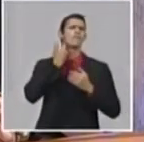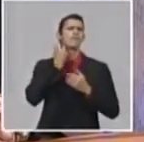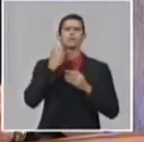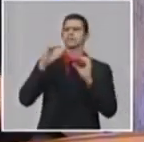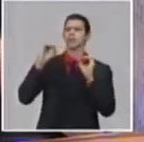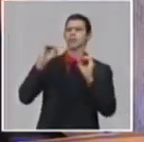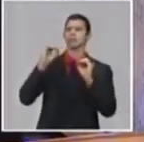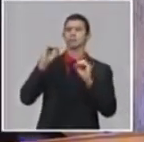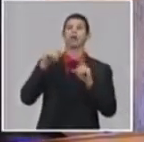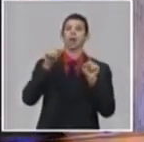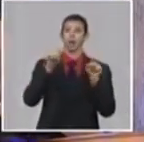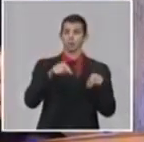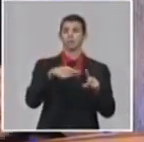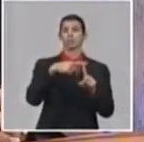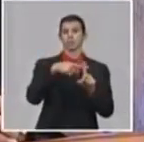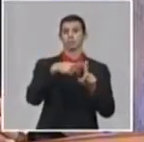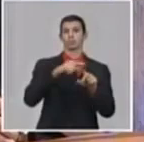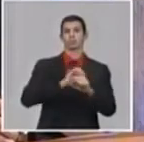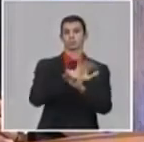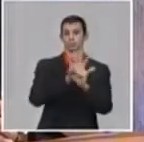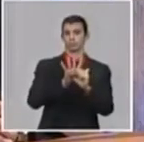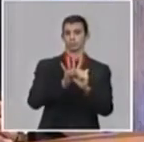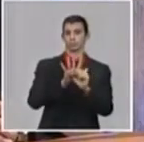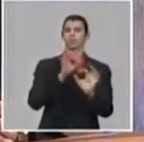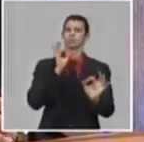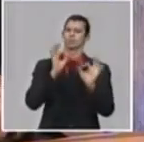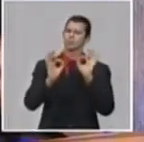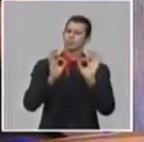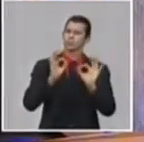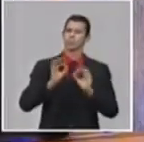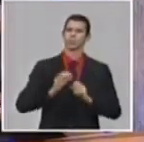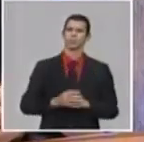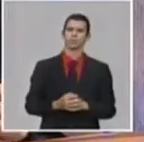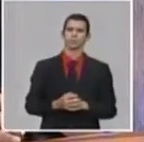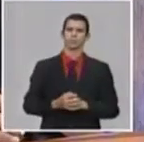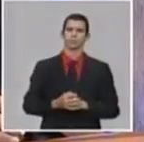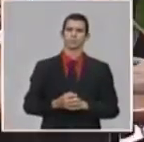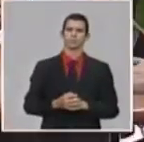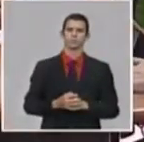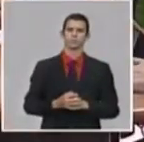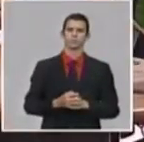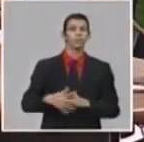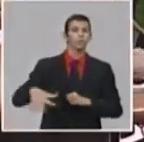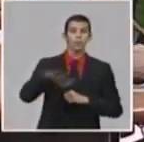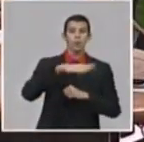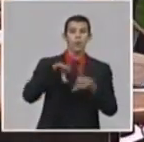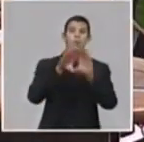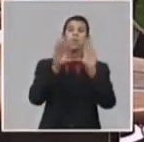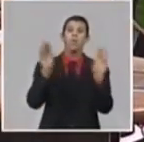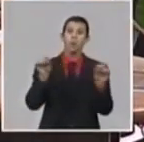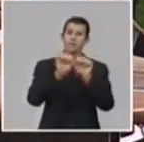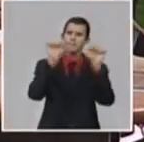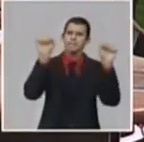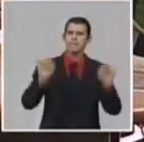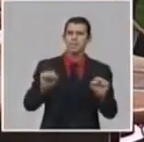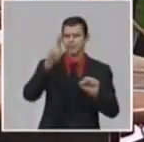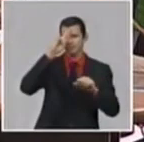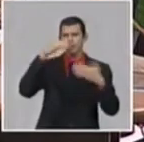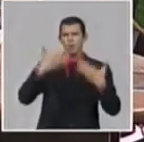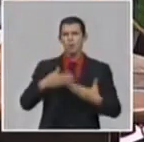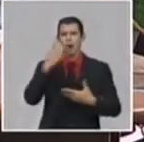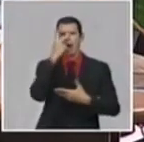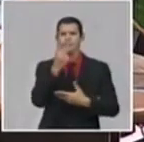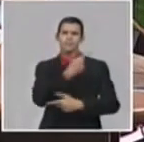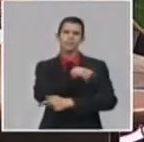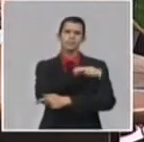su granito de arena como parte de todo el sistema de salud pública y lo que se está haciendo en el país. Nosotros, a